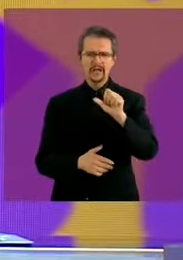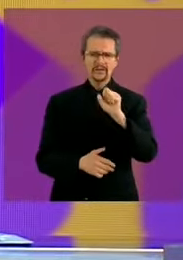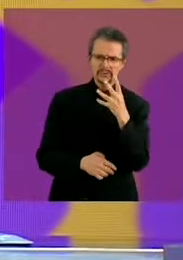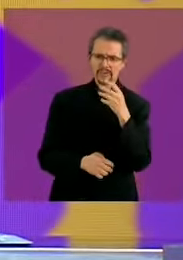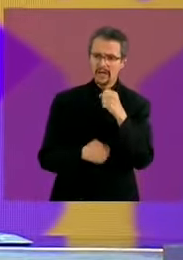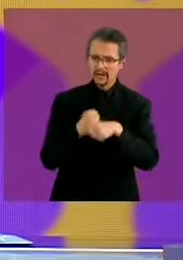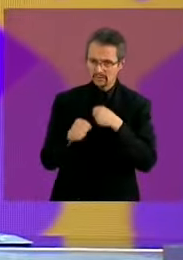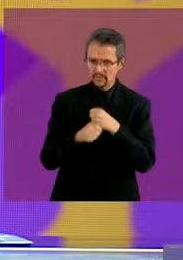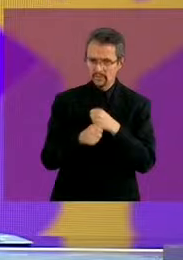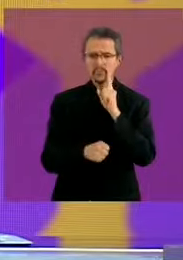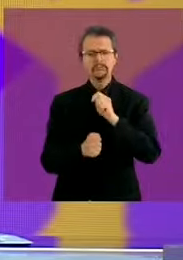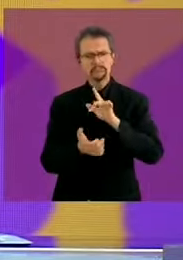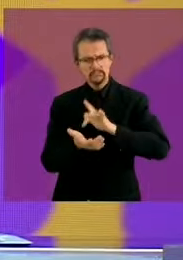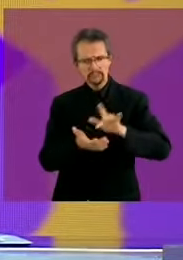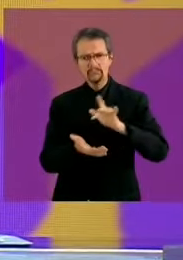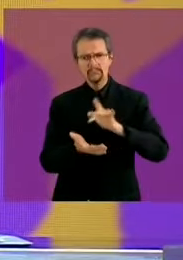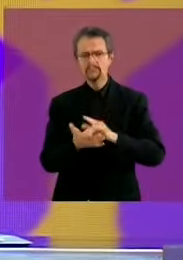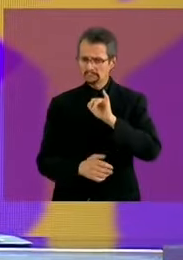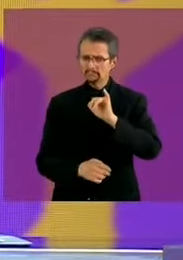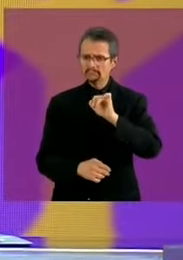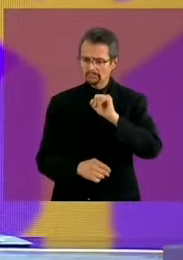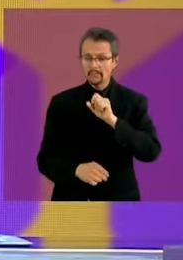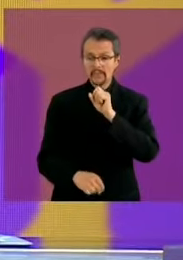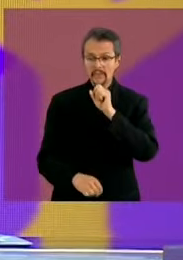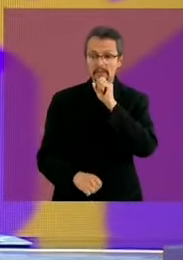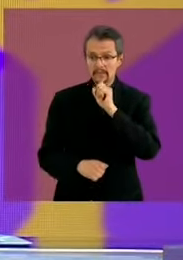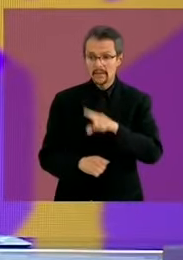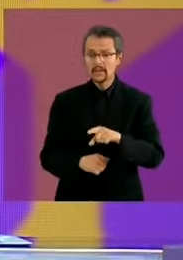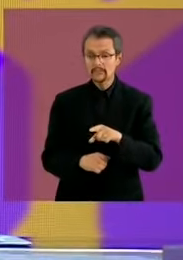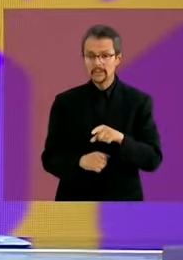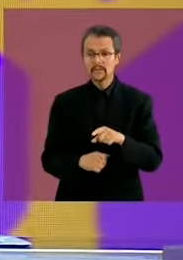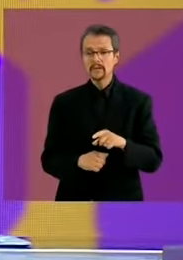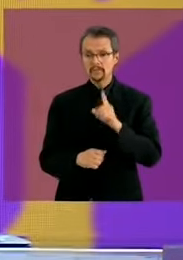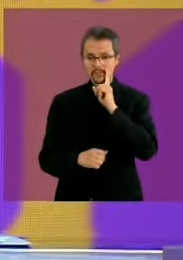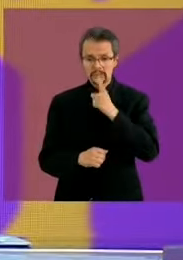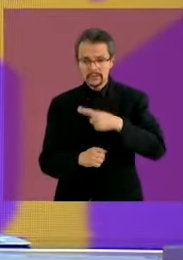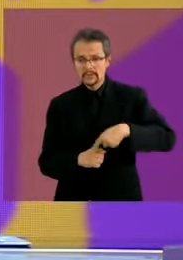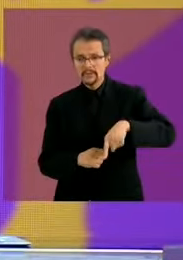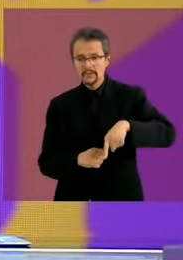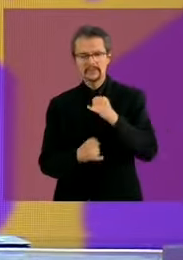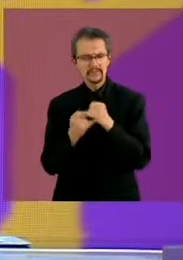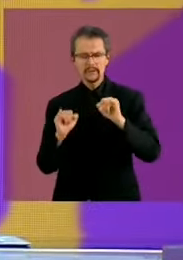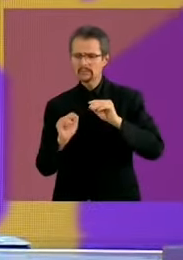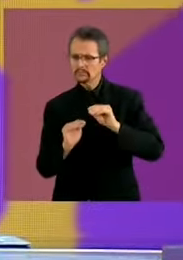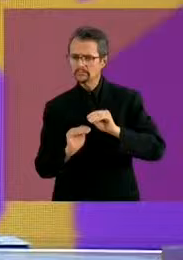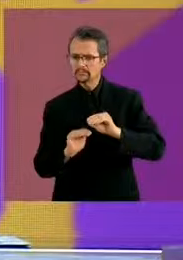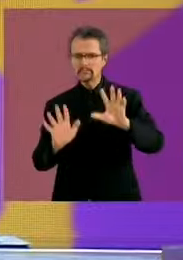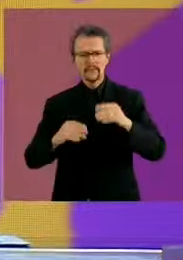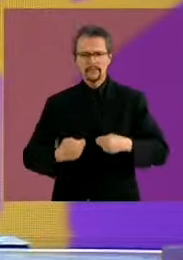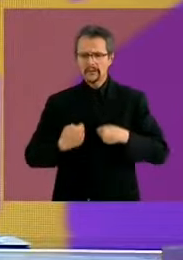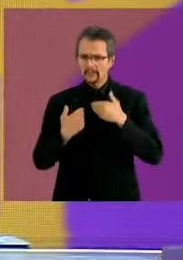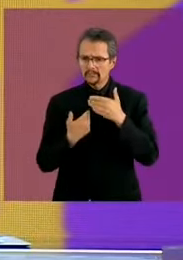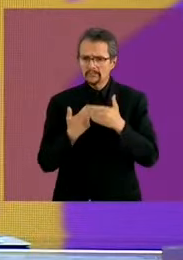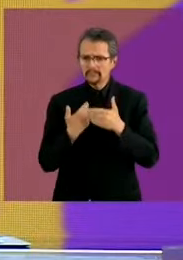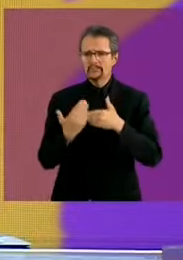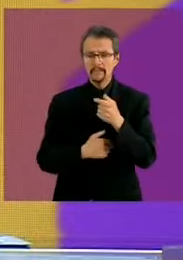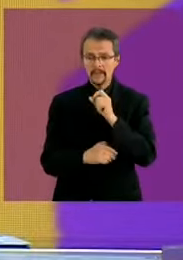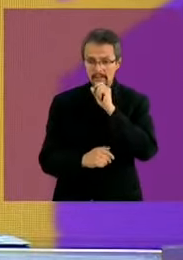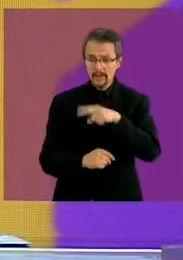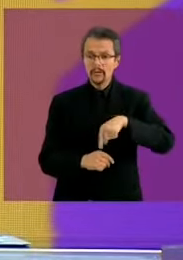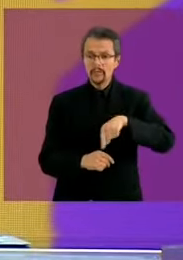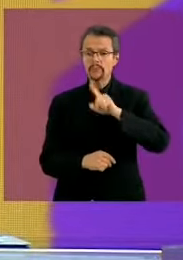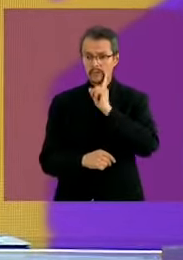las mujeres para que lo tengan y puedan permitirse la posibilidad de desarrollar la autonomía política que es fundamental